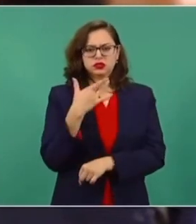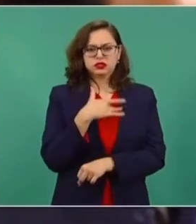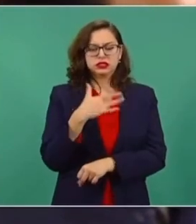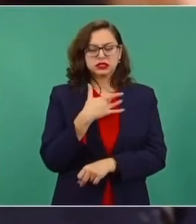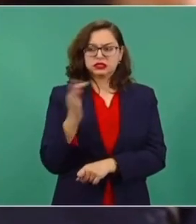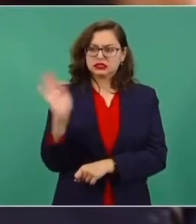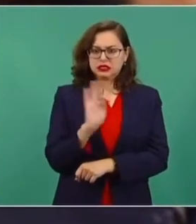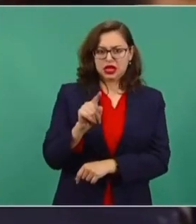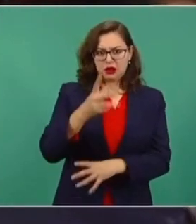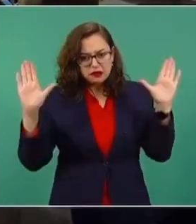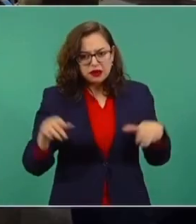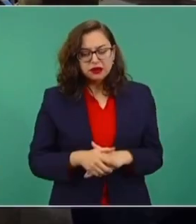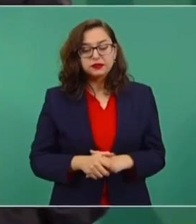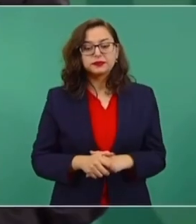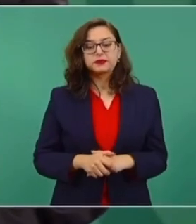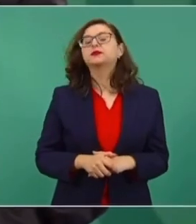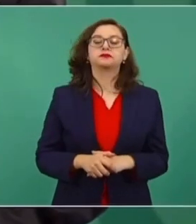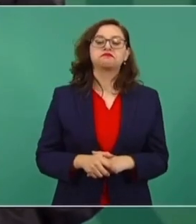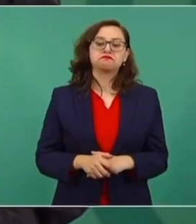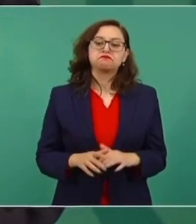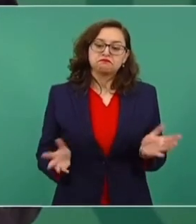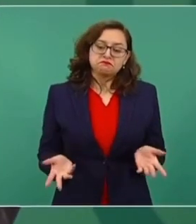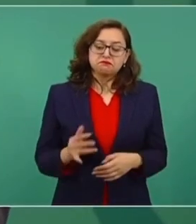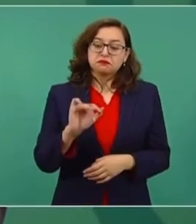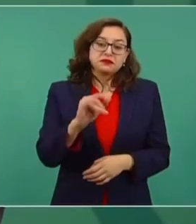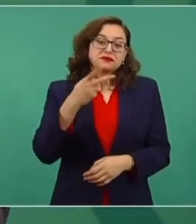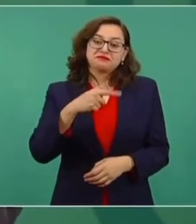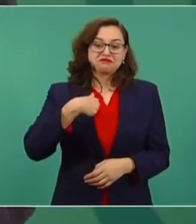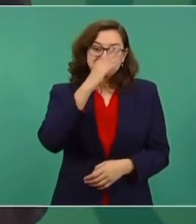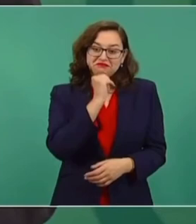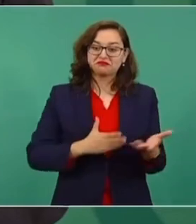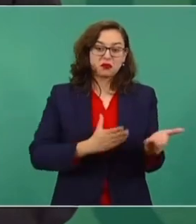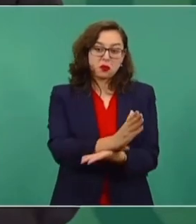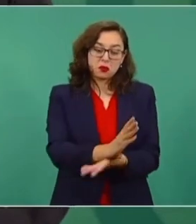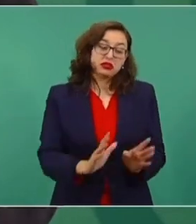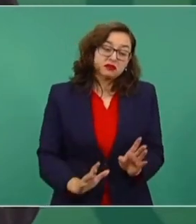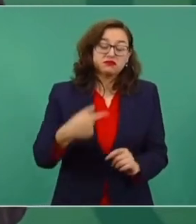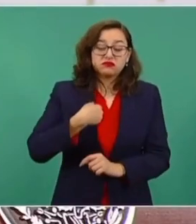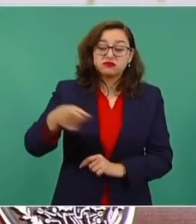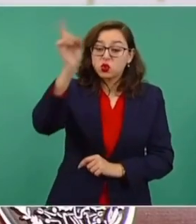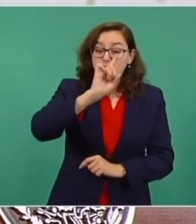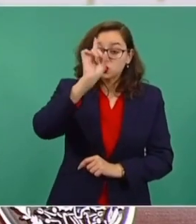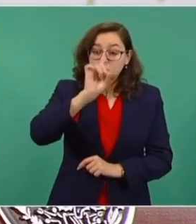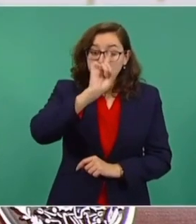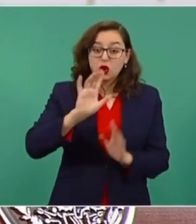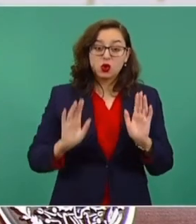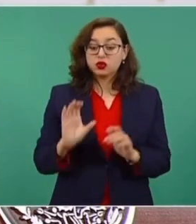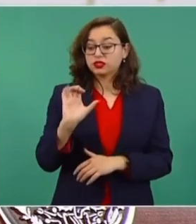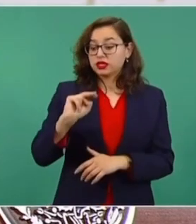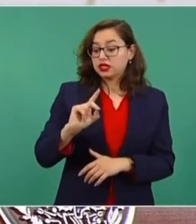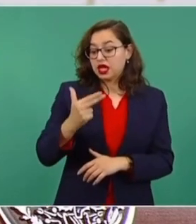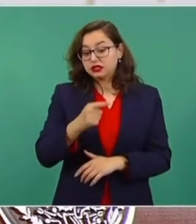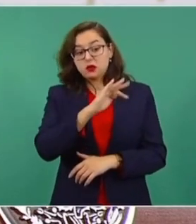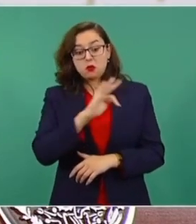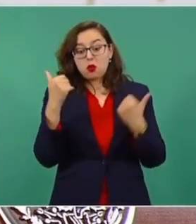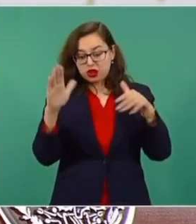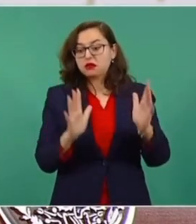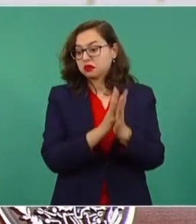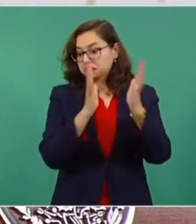en prisión preventiva porque existe el riesgo de fuga. No nos corresponde a nosotros, pero podría participar la Comisión de Derechos Humanos.